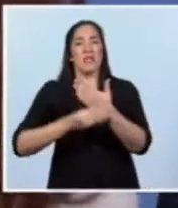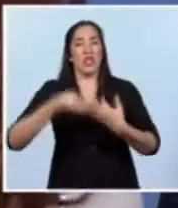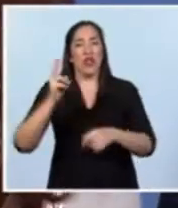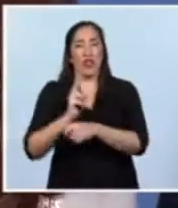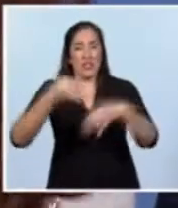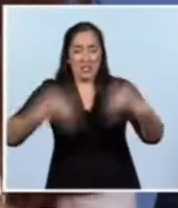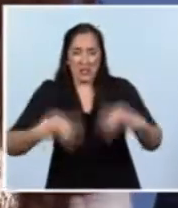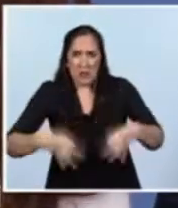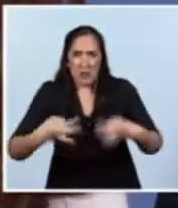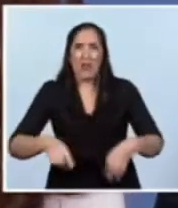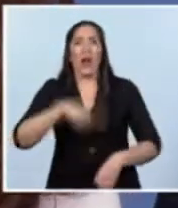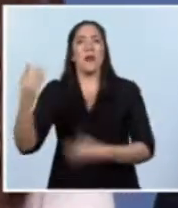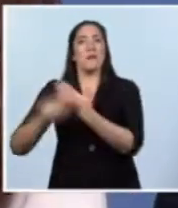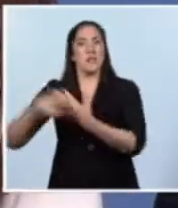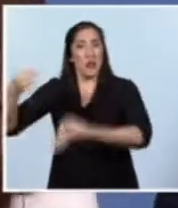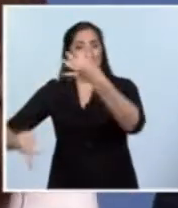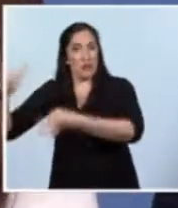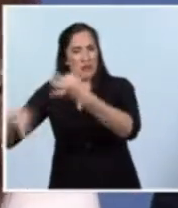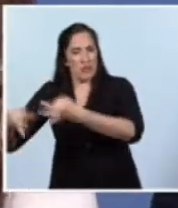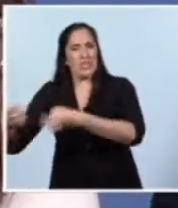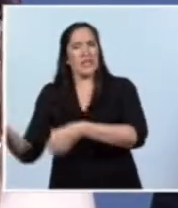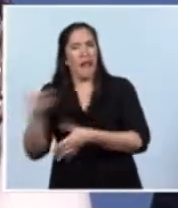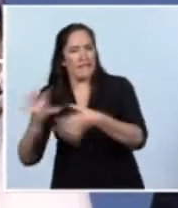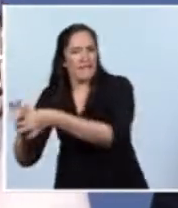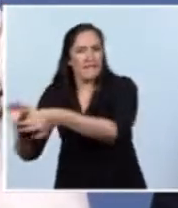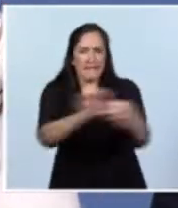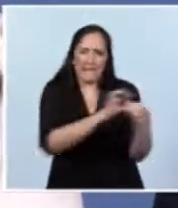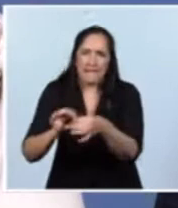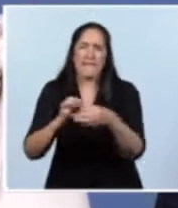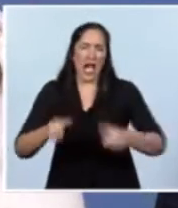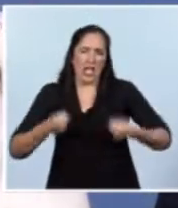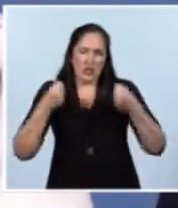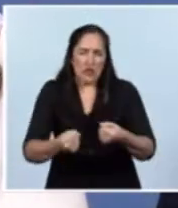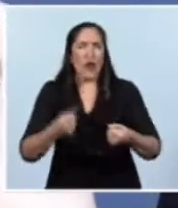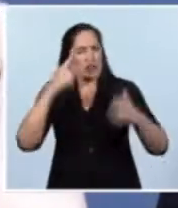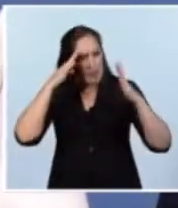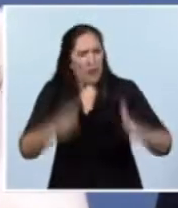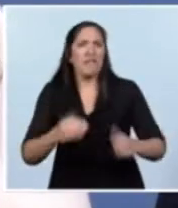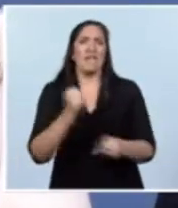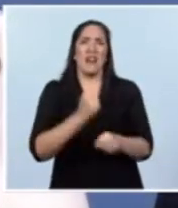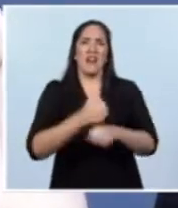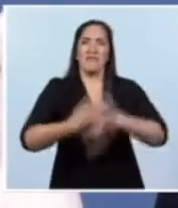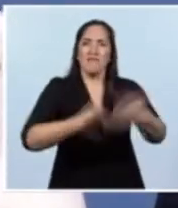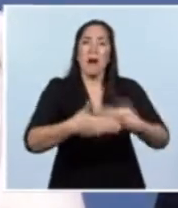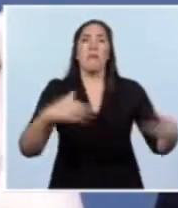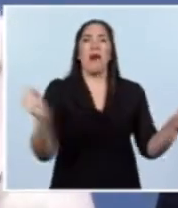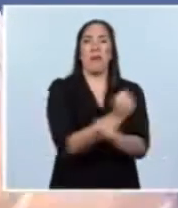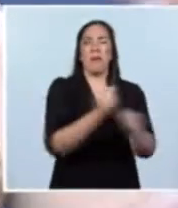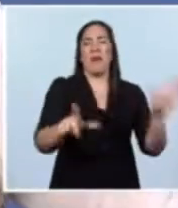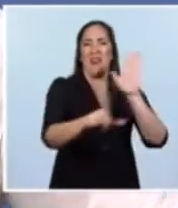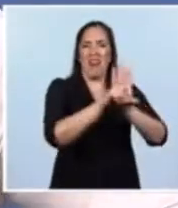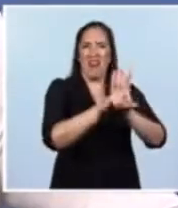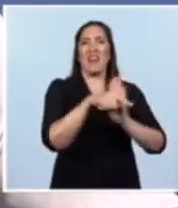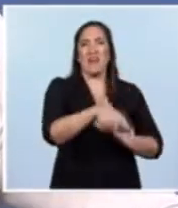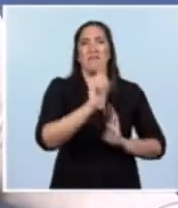como el Ministerio de Justicia, puedan aunar esfuerzos y impulsar la sanción de esta ley